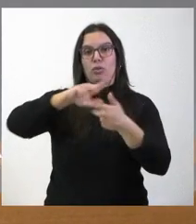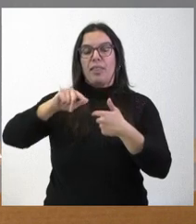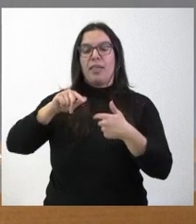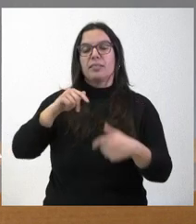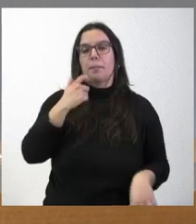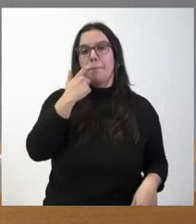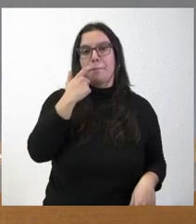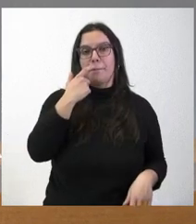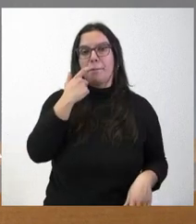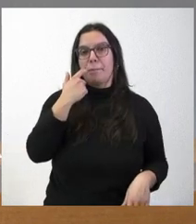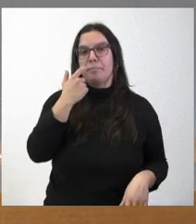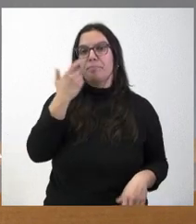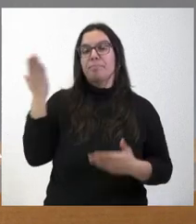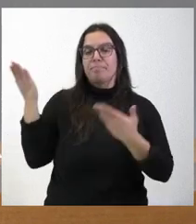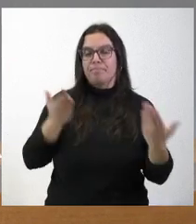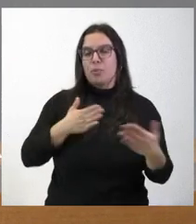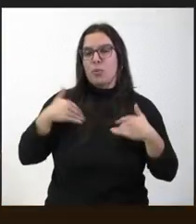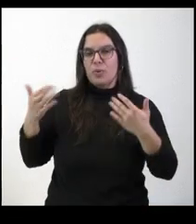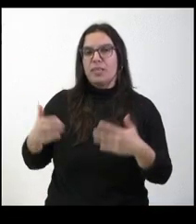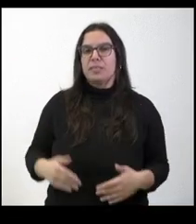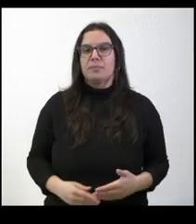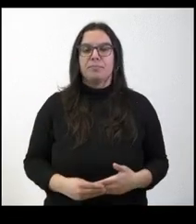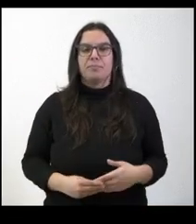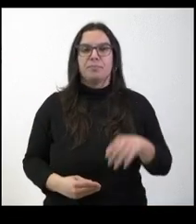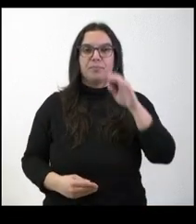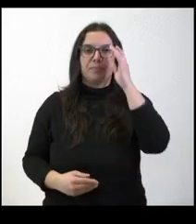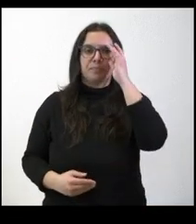Pedro Lafuente. Adelante cuando quieras, Pedro. Buenos días.